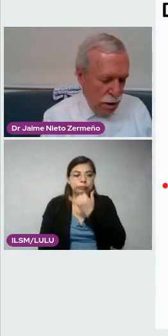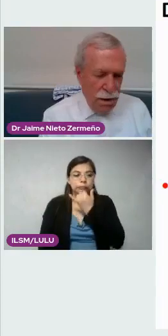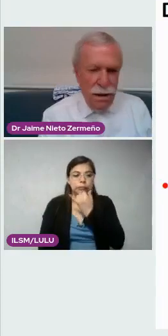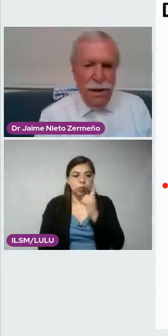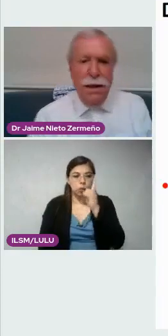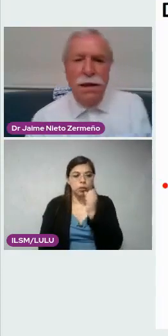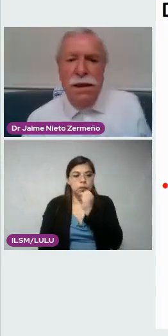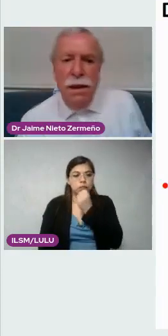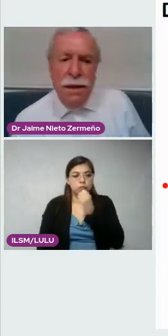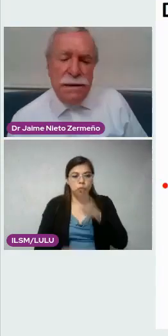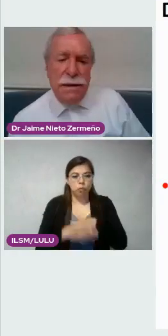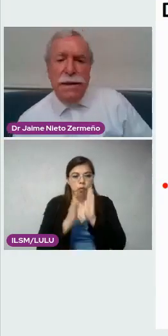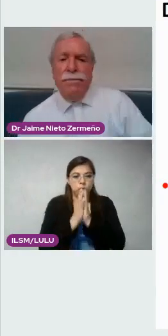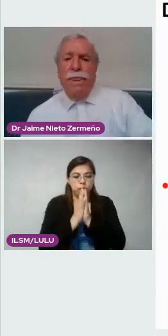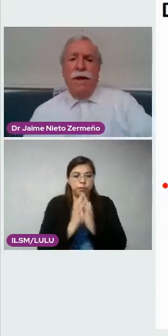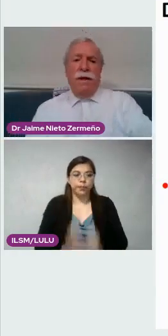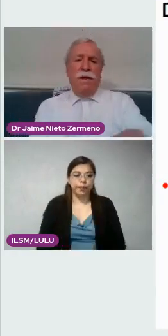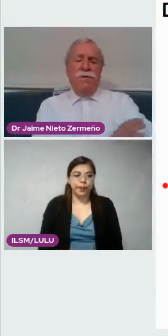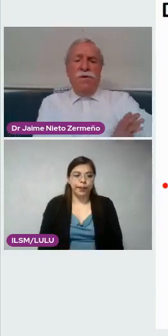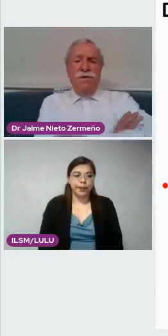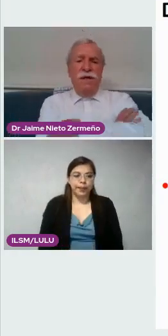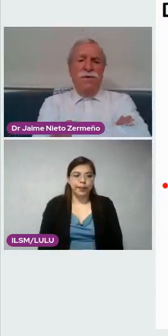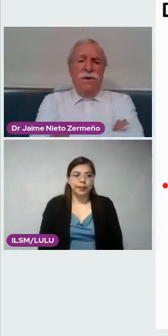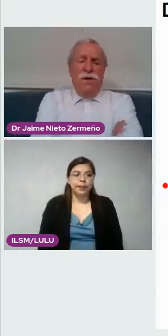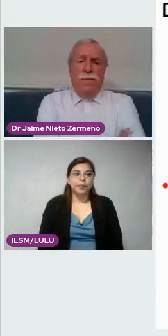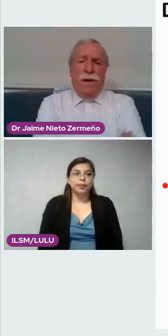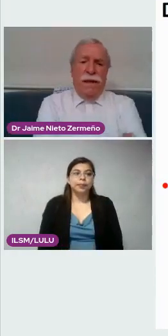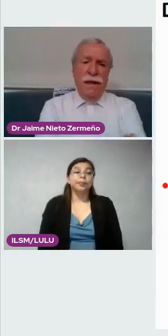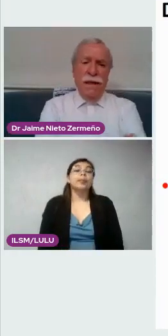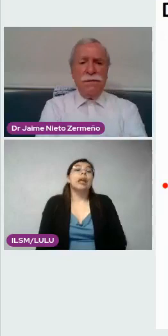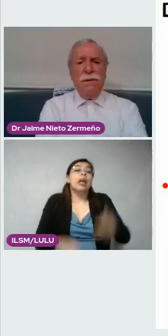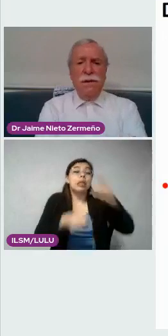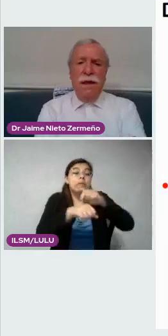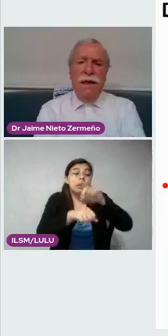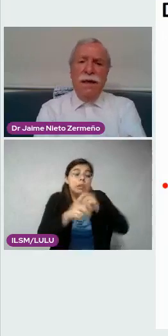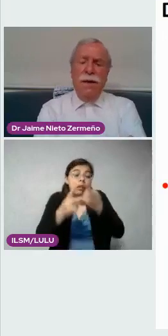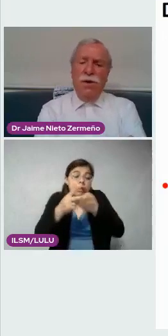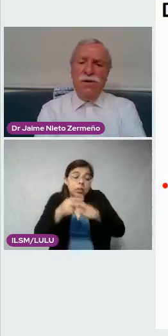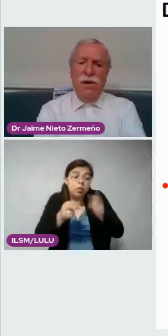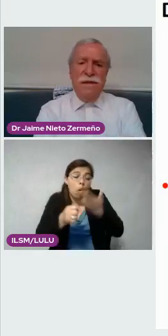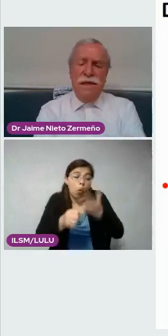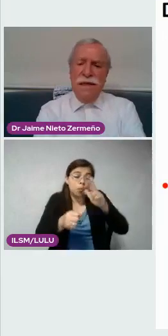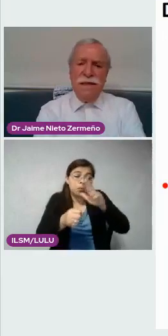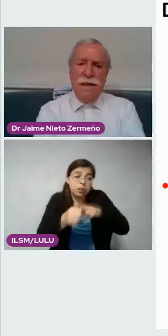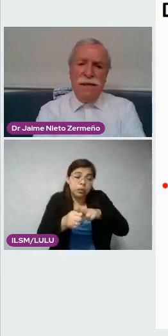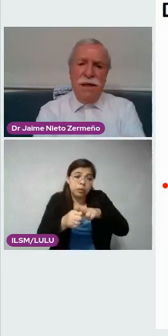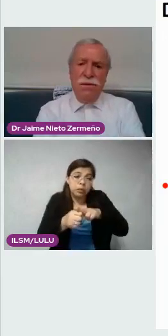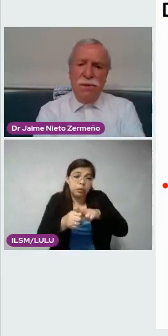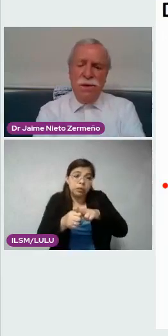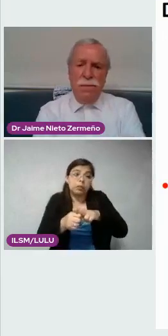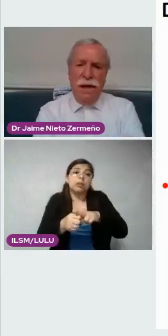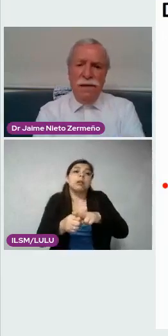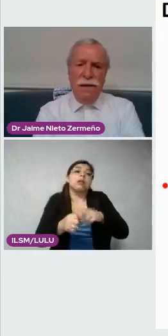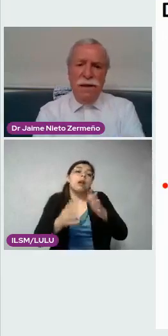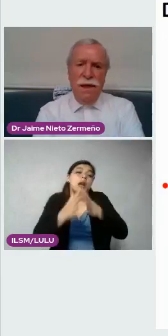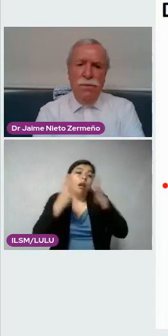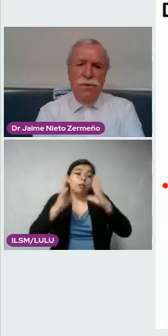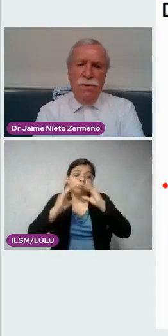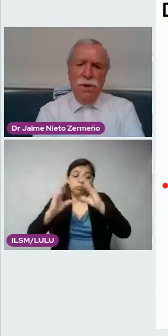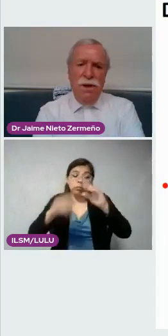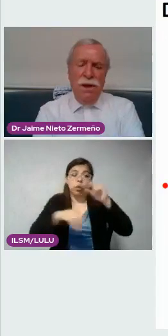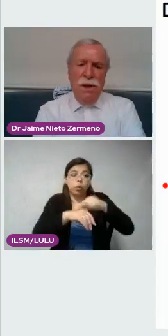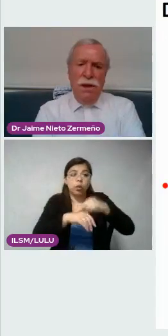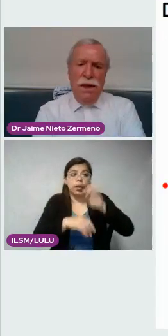por favor? Ya. Desde los inicios del hospital, la vocación de la enseñanza, que es de los tres pilares que